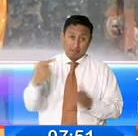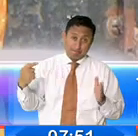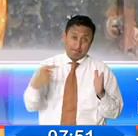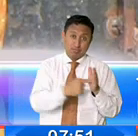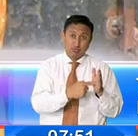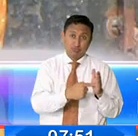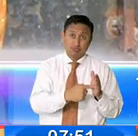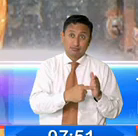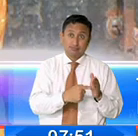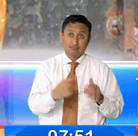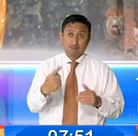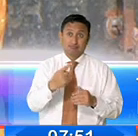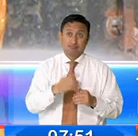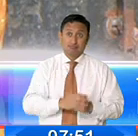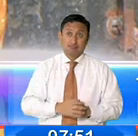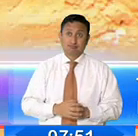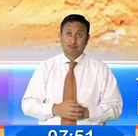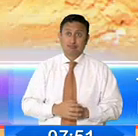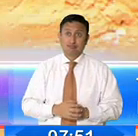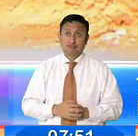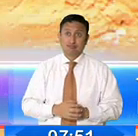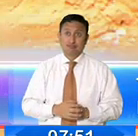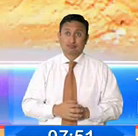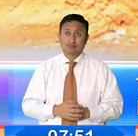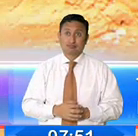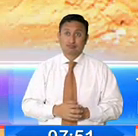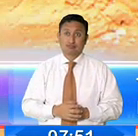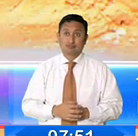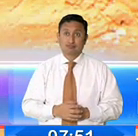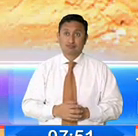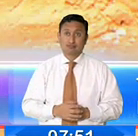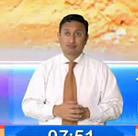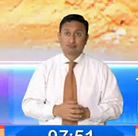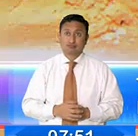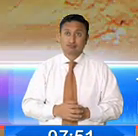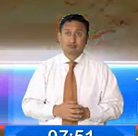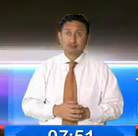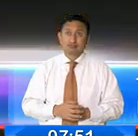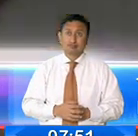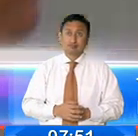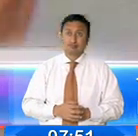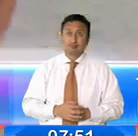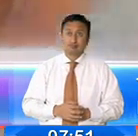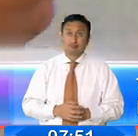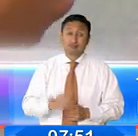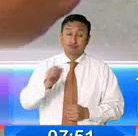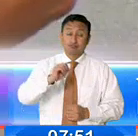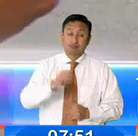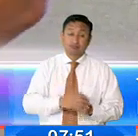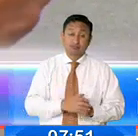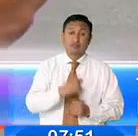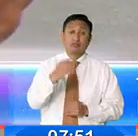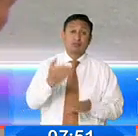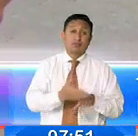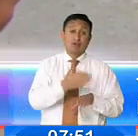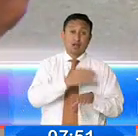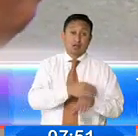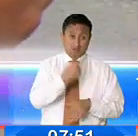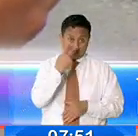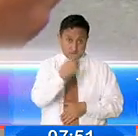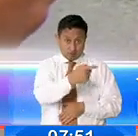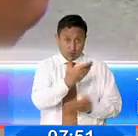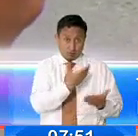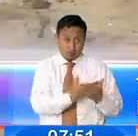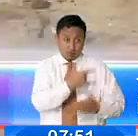domicilio quedó marcado el paso de aquel proyectil que dispararon en esa ocasión. Claro, ahí un atentado. Ahí está la